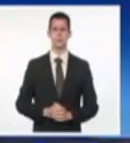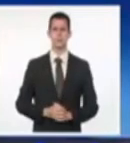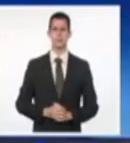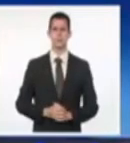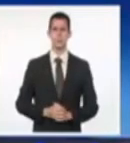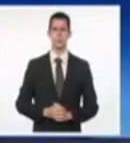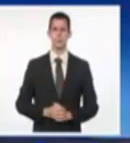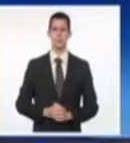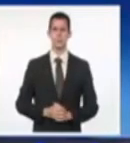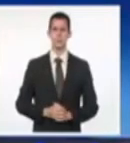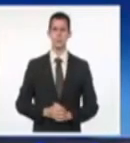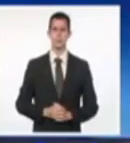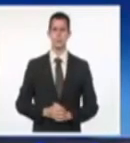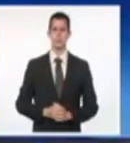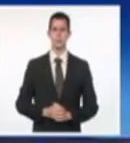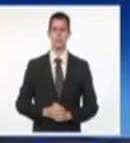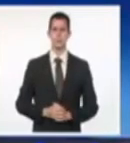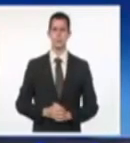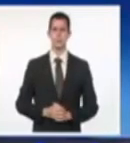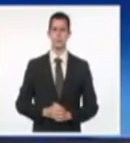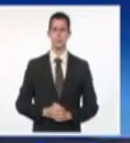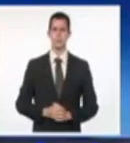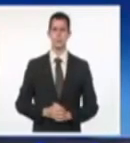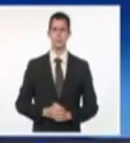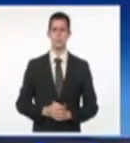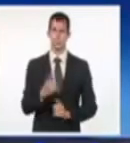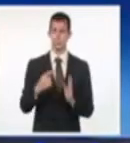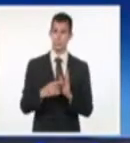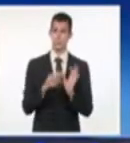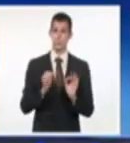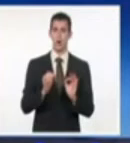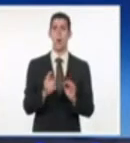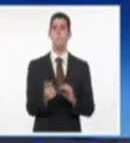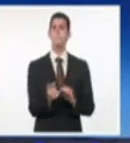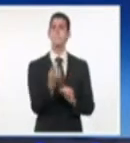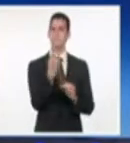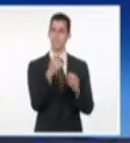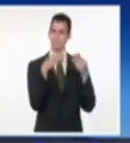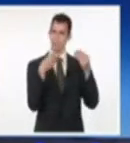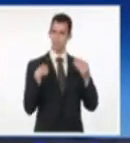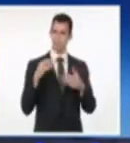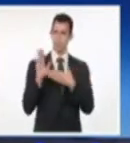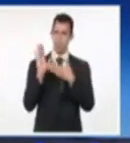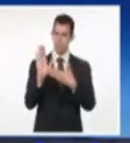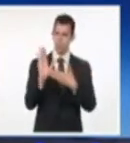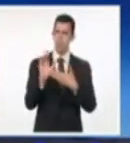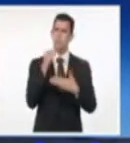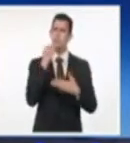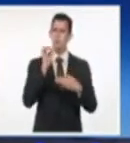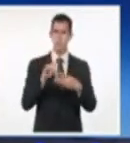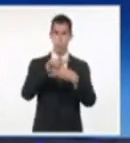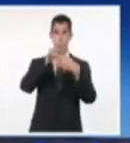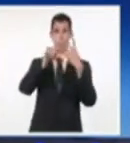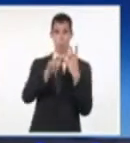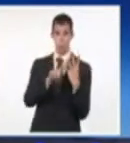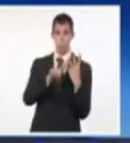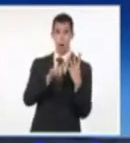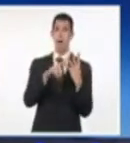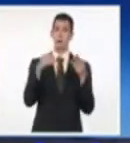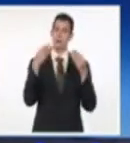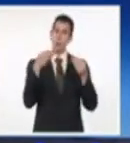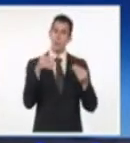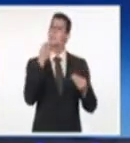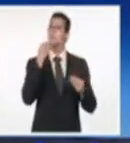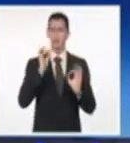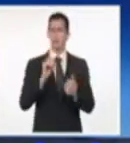vamos a hacer algo. Vamos a agregar el primer documento también. El primero que les mostré. Pueden descargar entonces los cuatro y tenerlos a total y